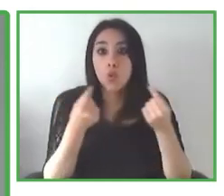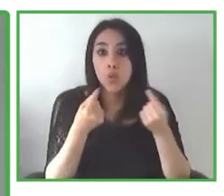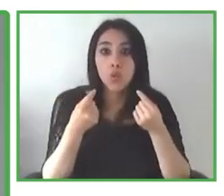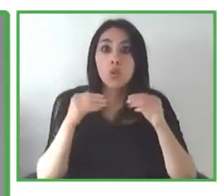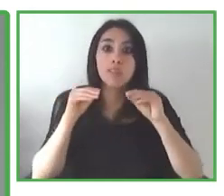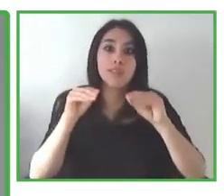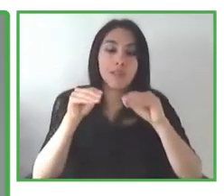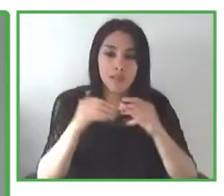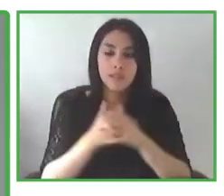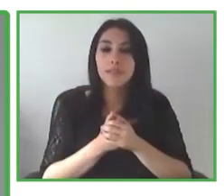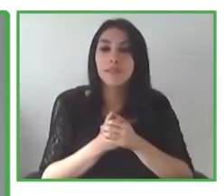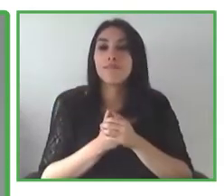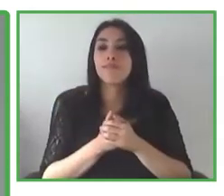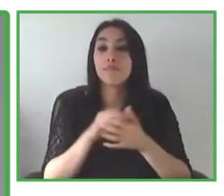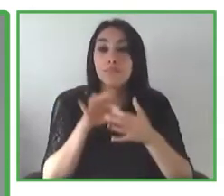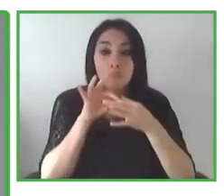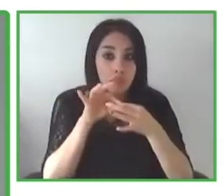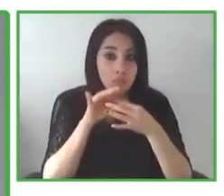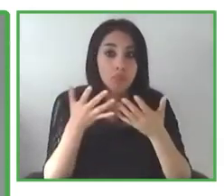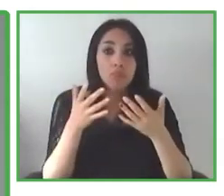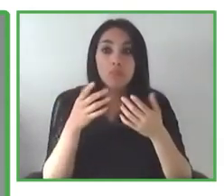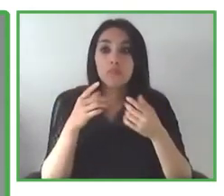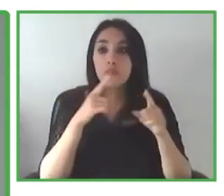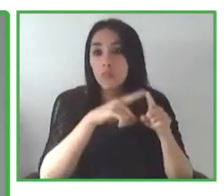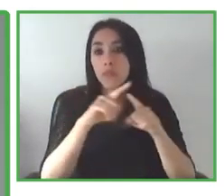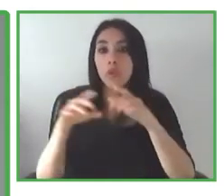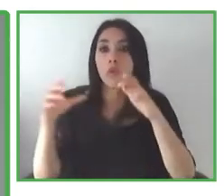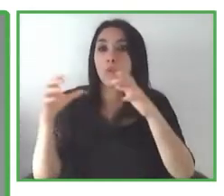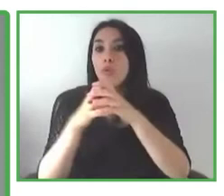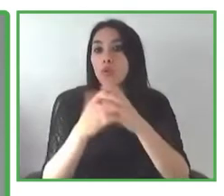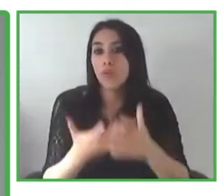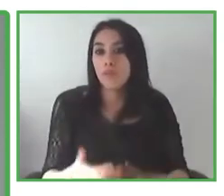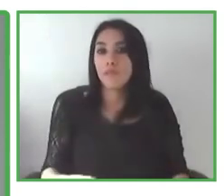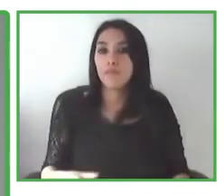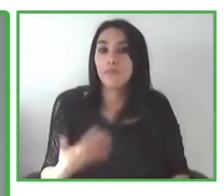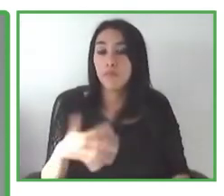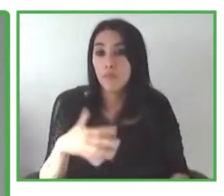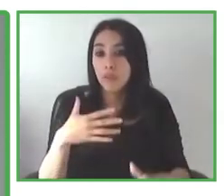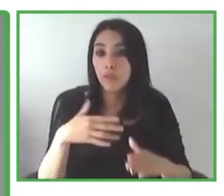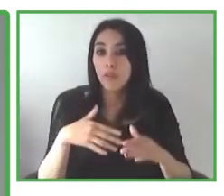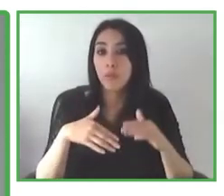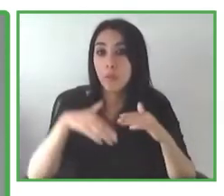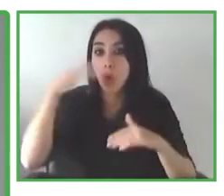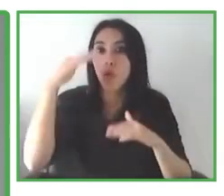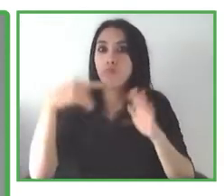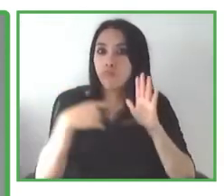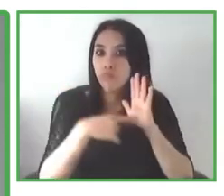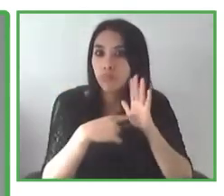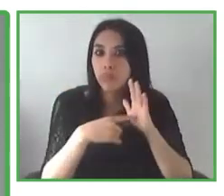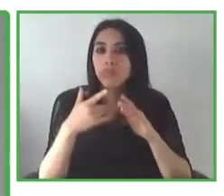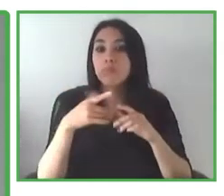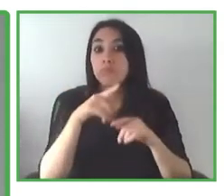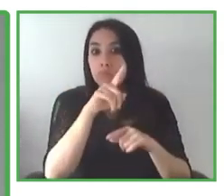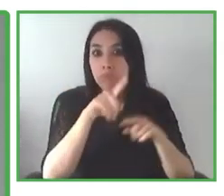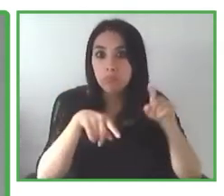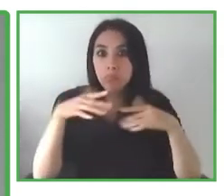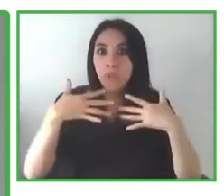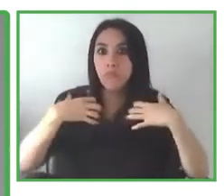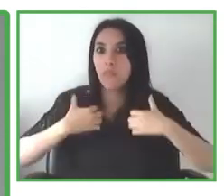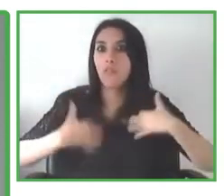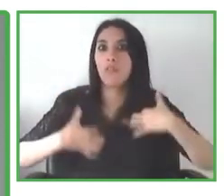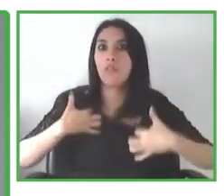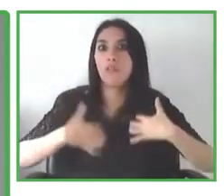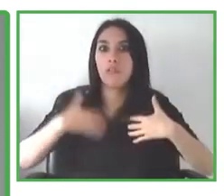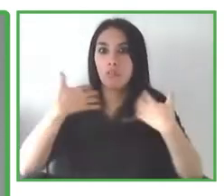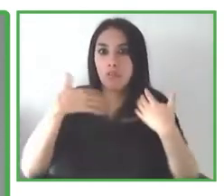multiplicar e interesar más en distintas innovaciones para poder escalar y trabajar en conjunto